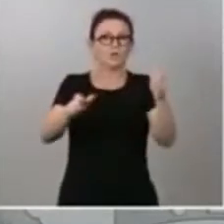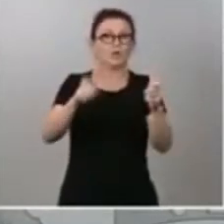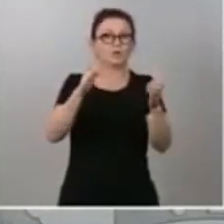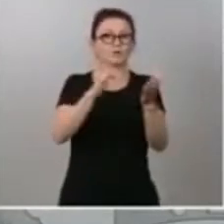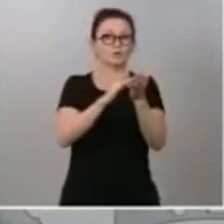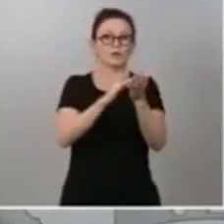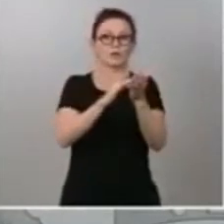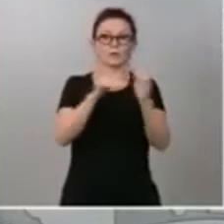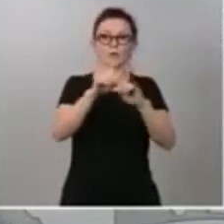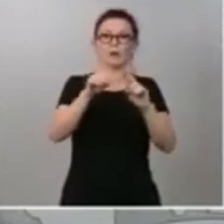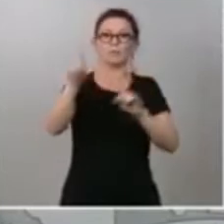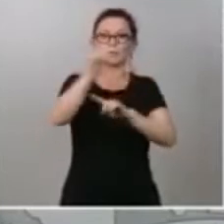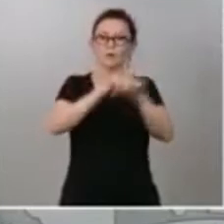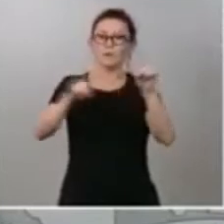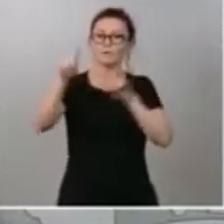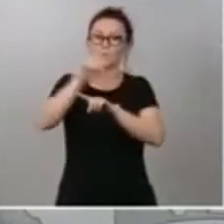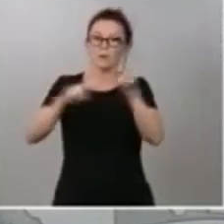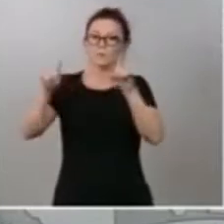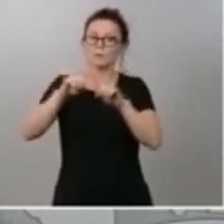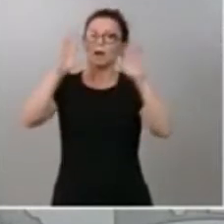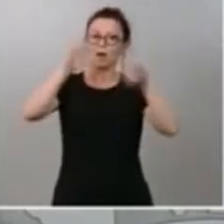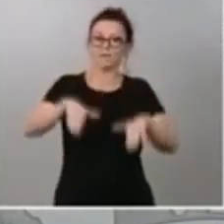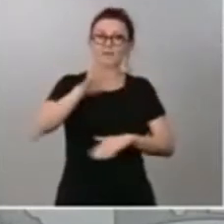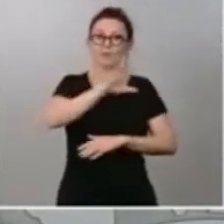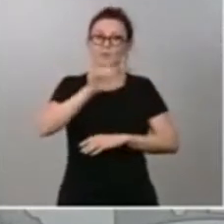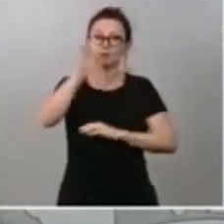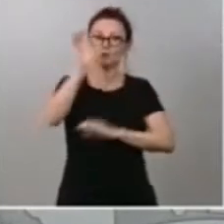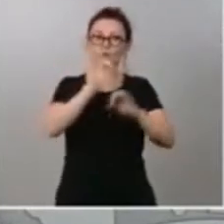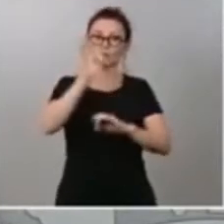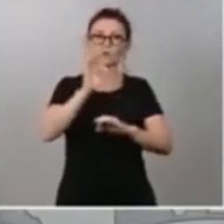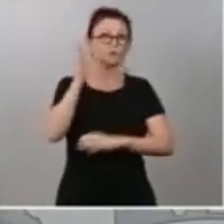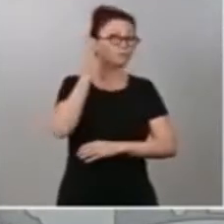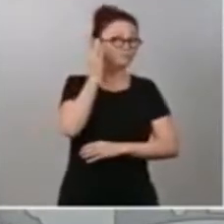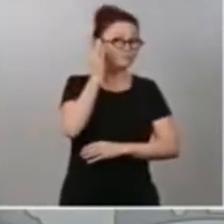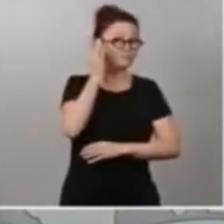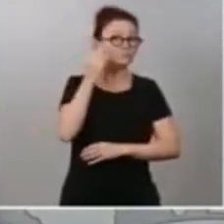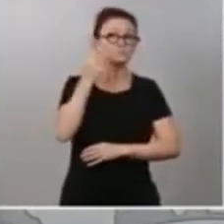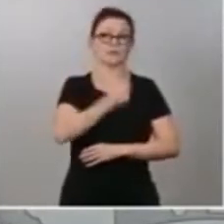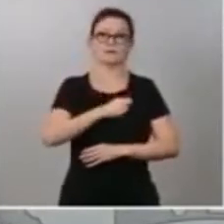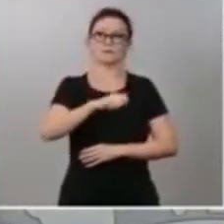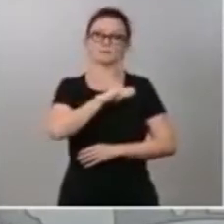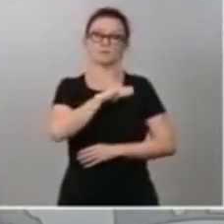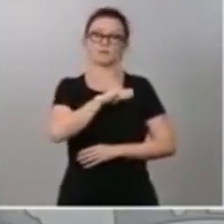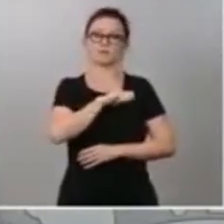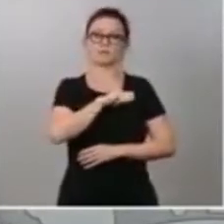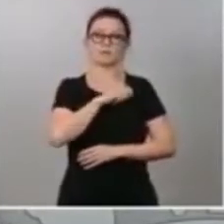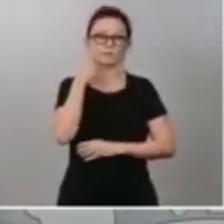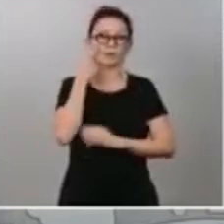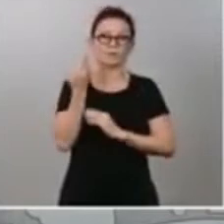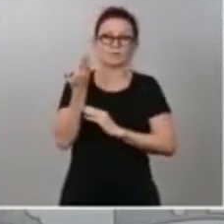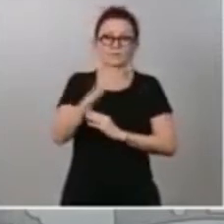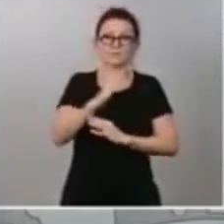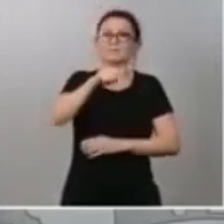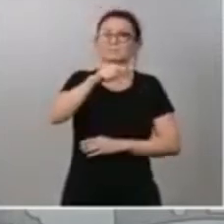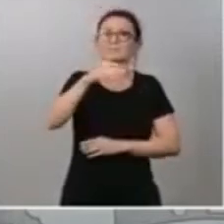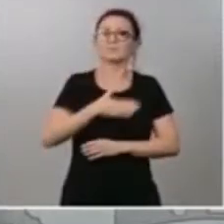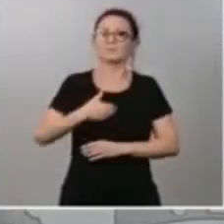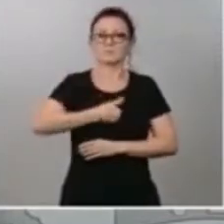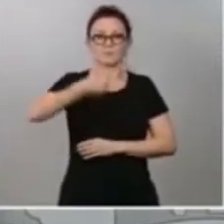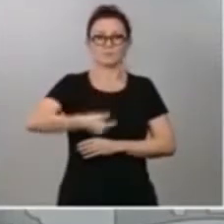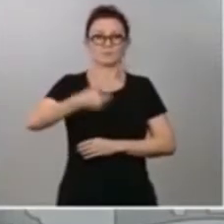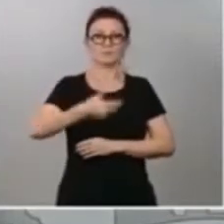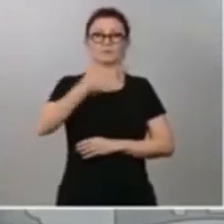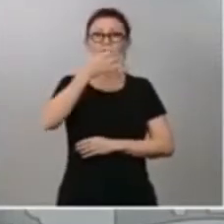51% que representa la población femenina en nuestro país. Las transformaciones no serán reales si no llevan